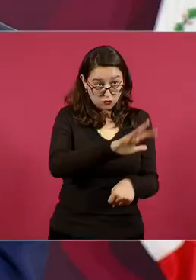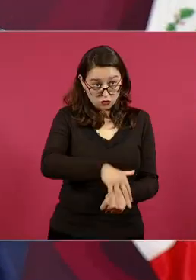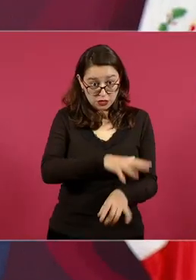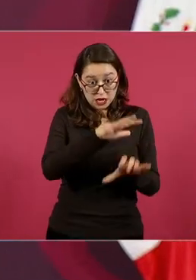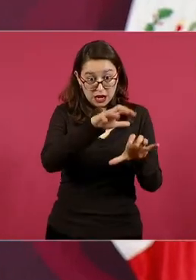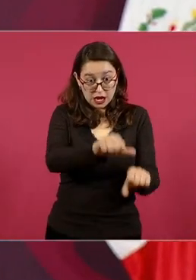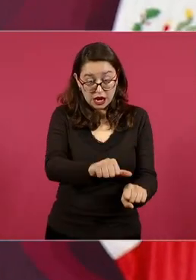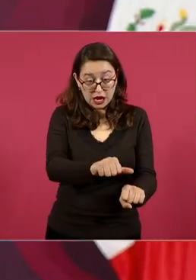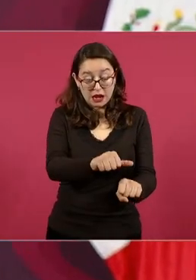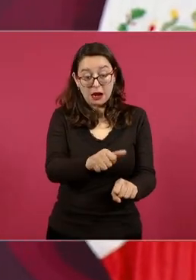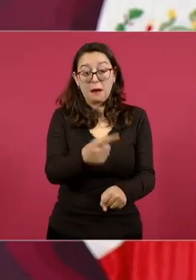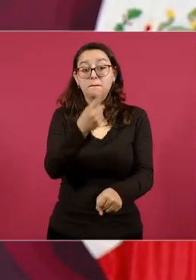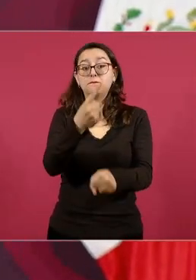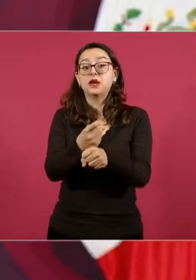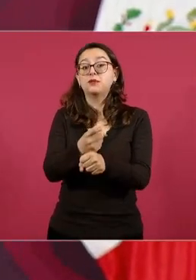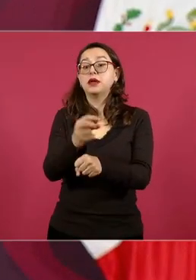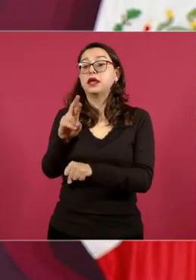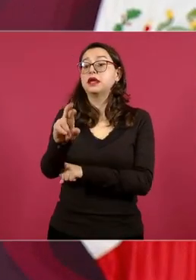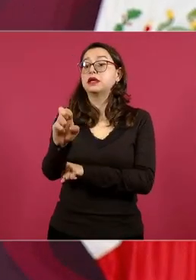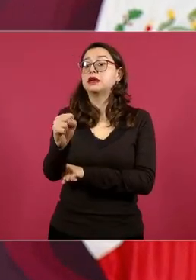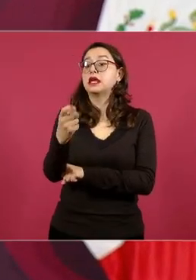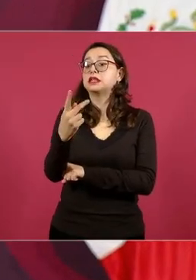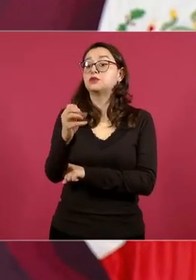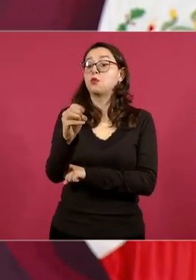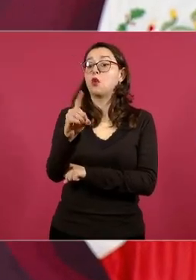no es el primer respondiente